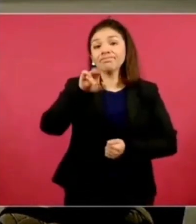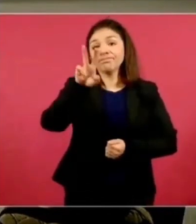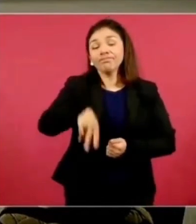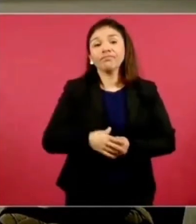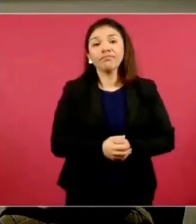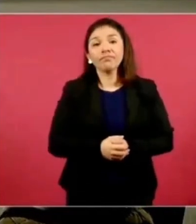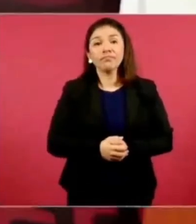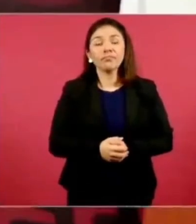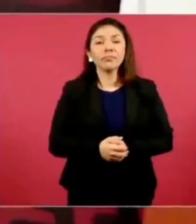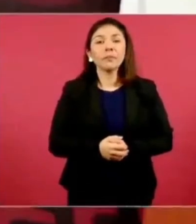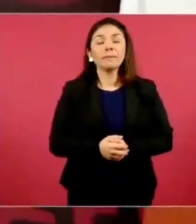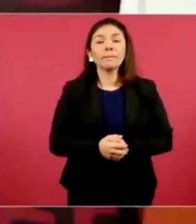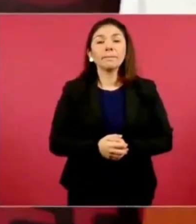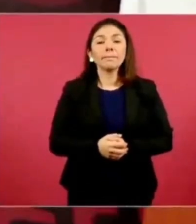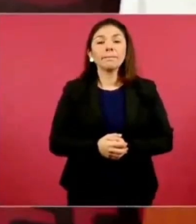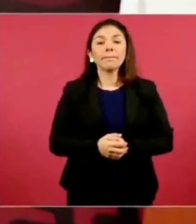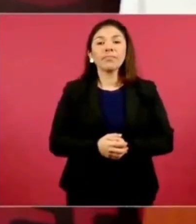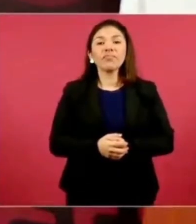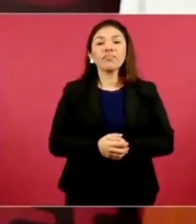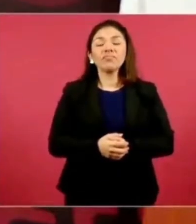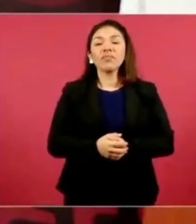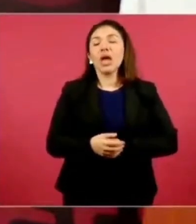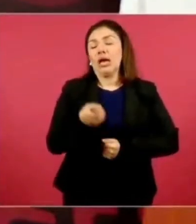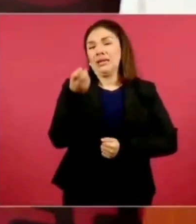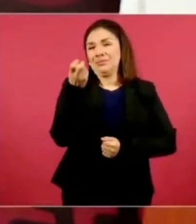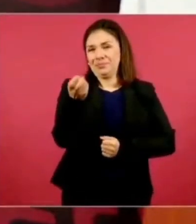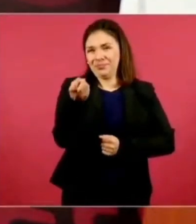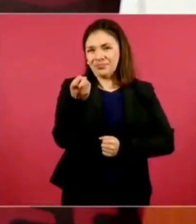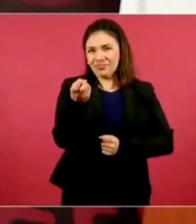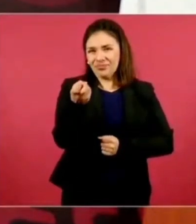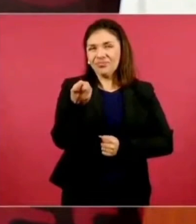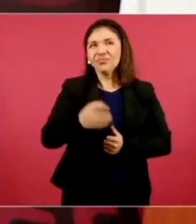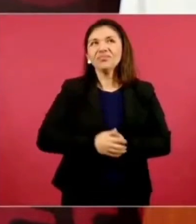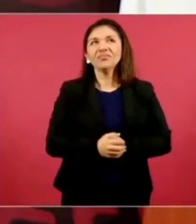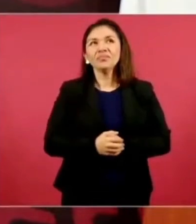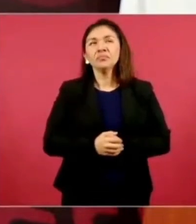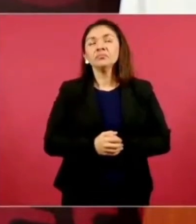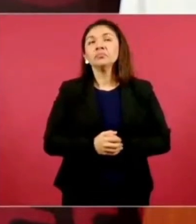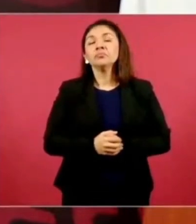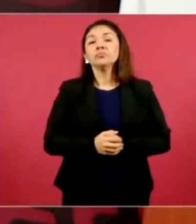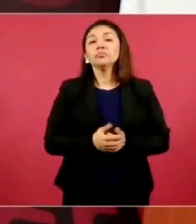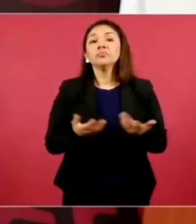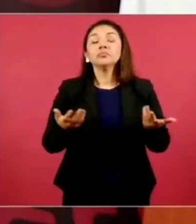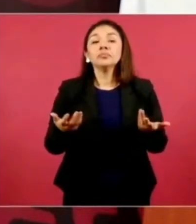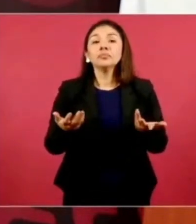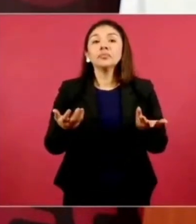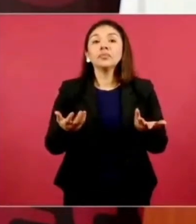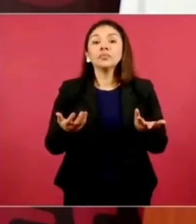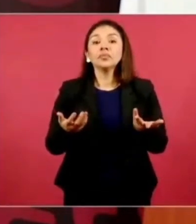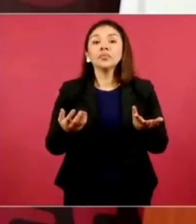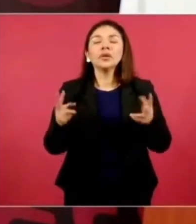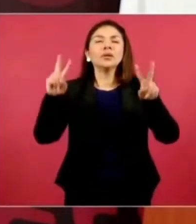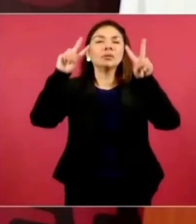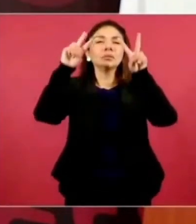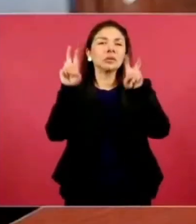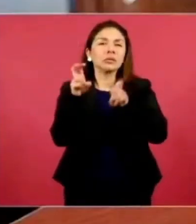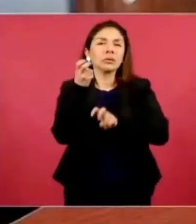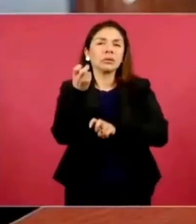hay en todo esto, independientemente de que se trata de asuntos